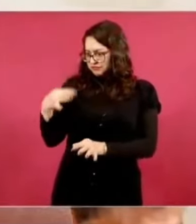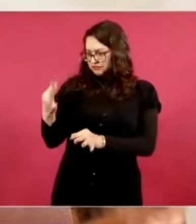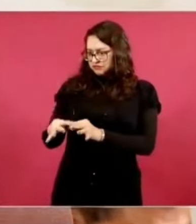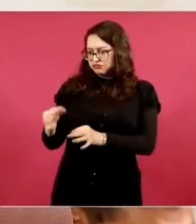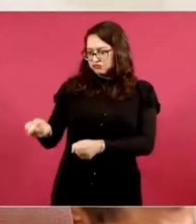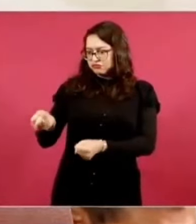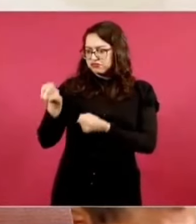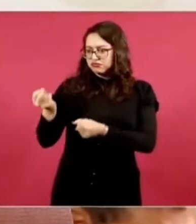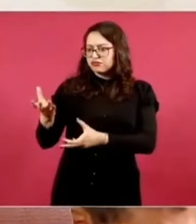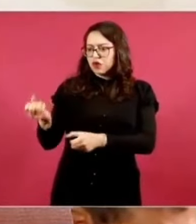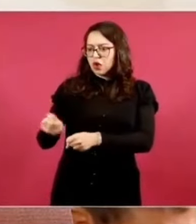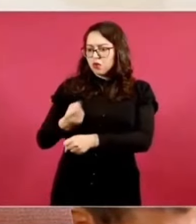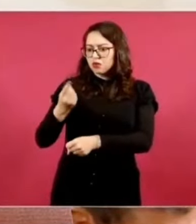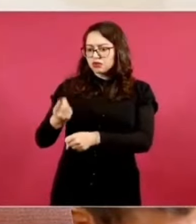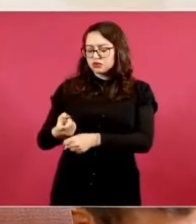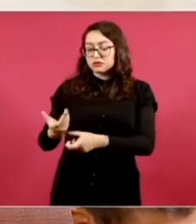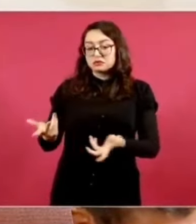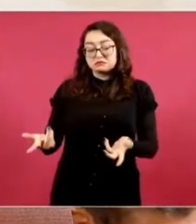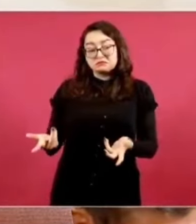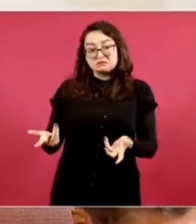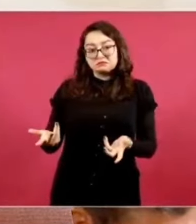eso es un buen tema,